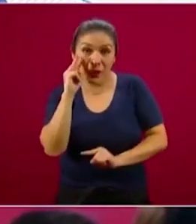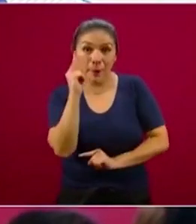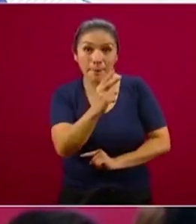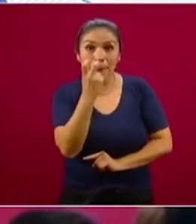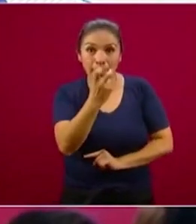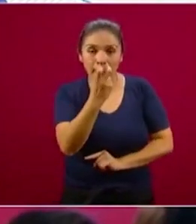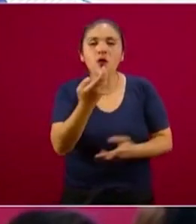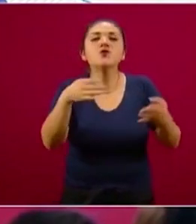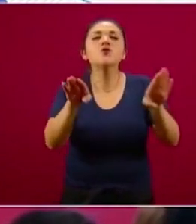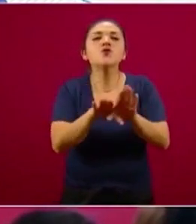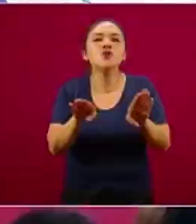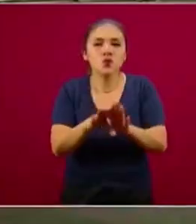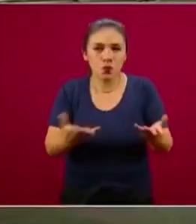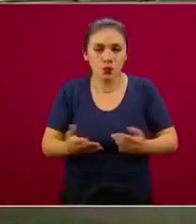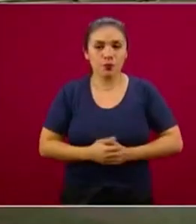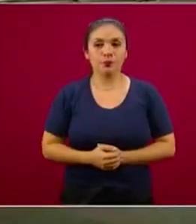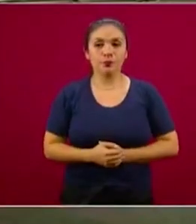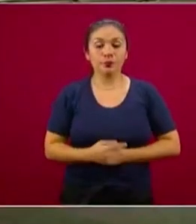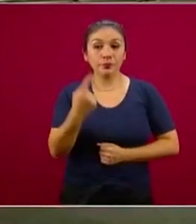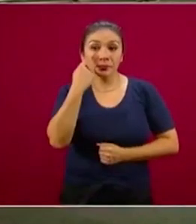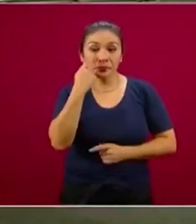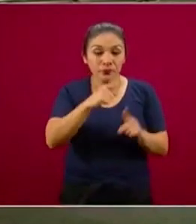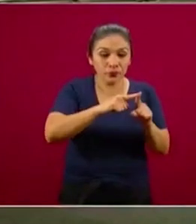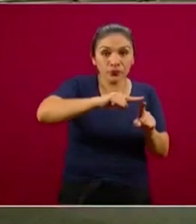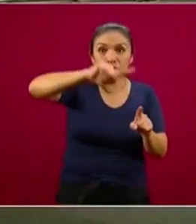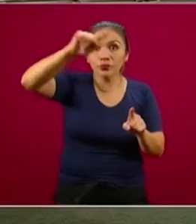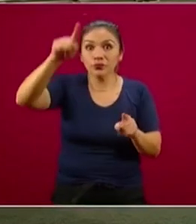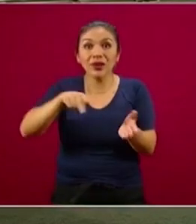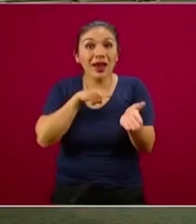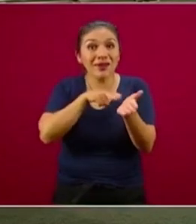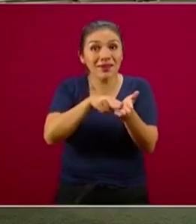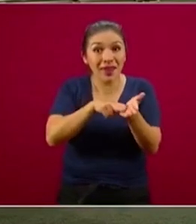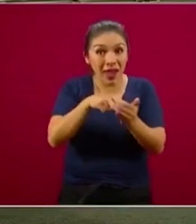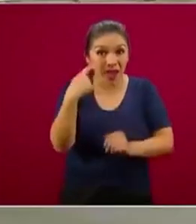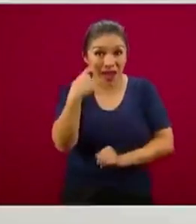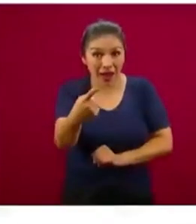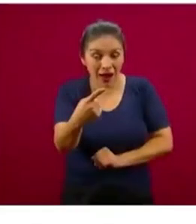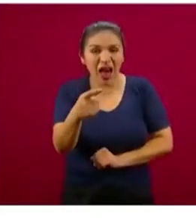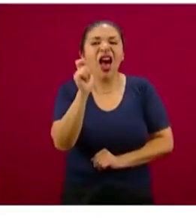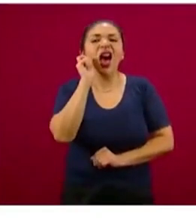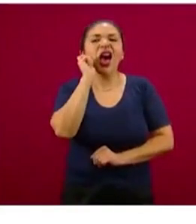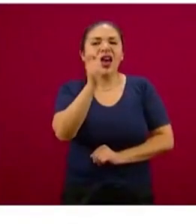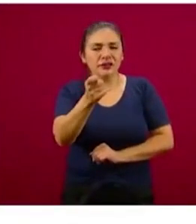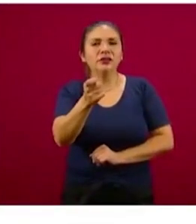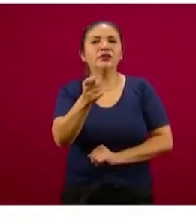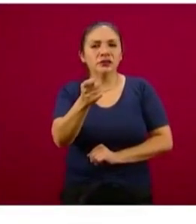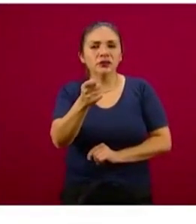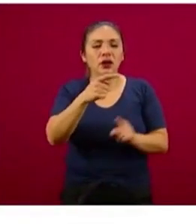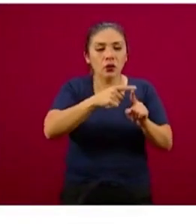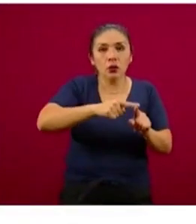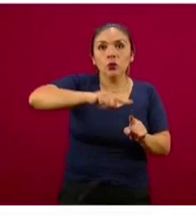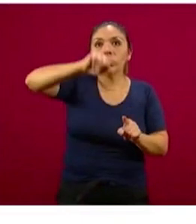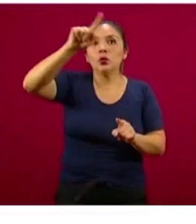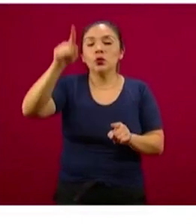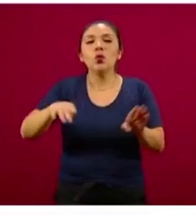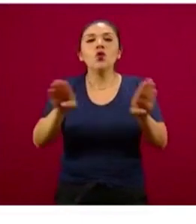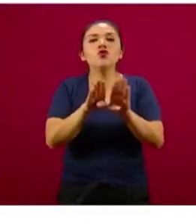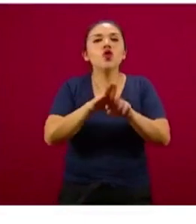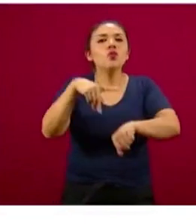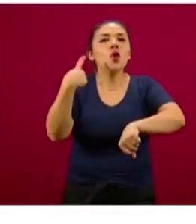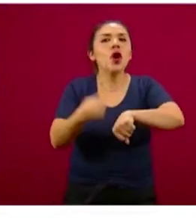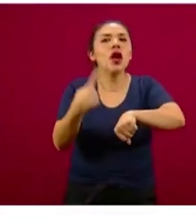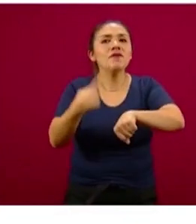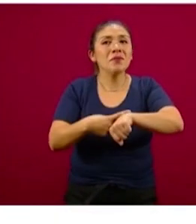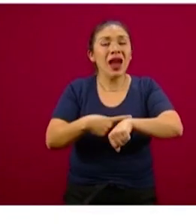de qué manera. Esta curva negra representa teóricamente la curva epidémica de una enfermedad